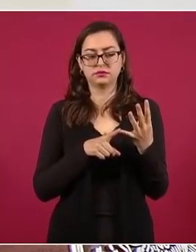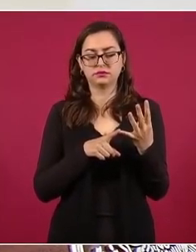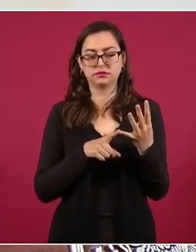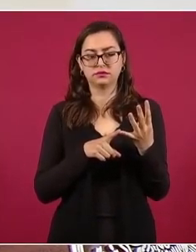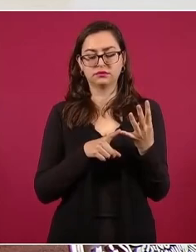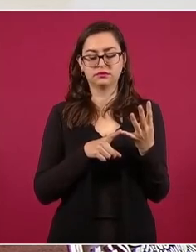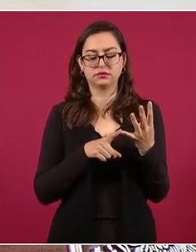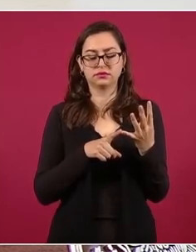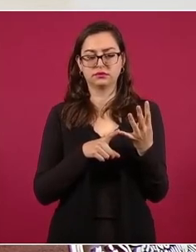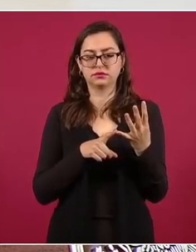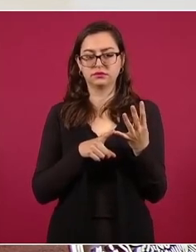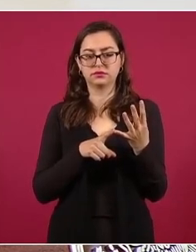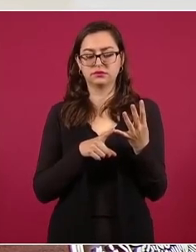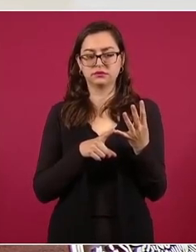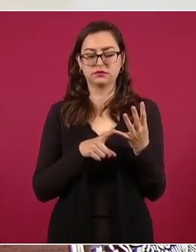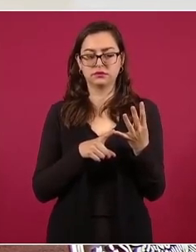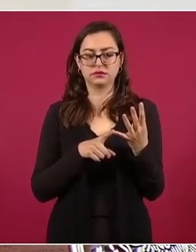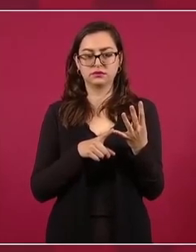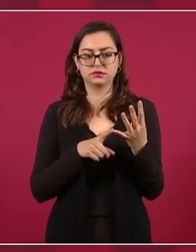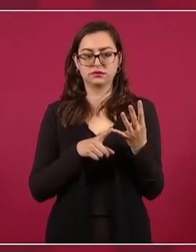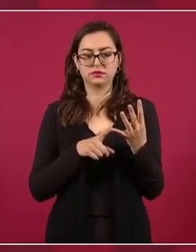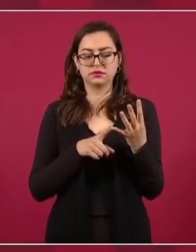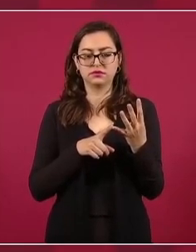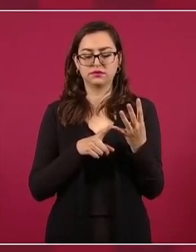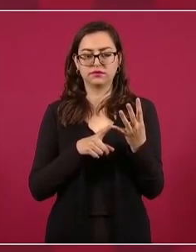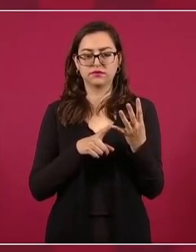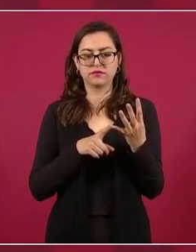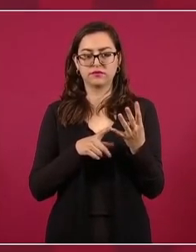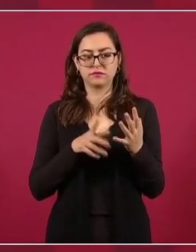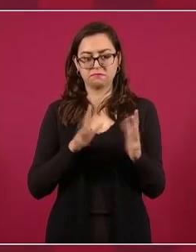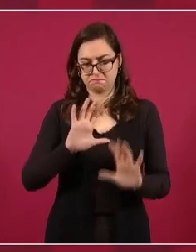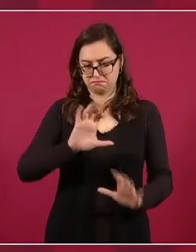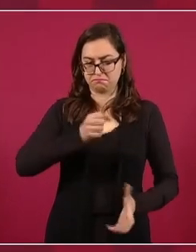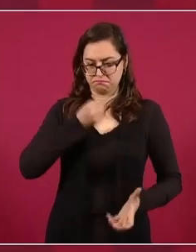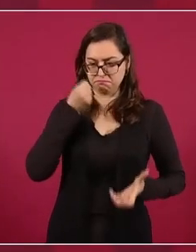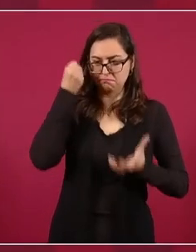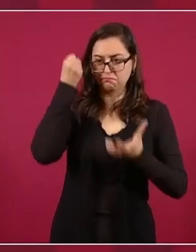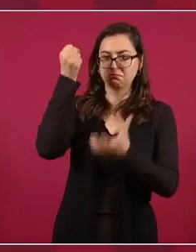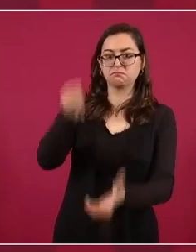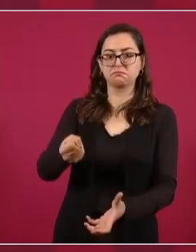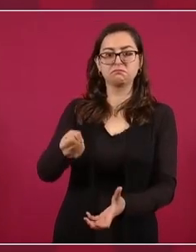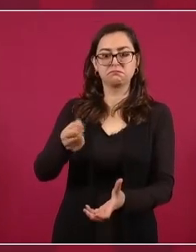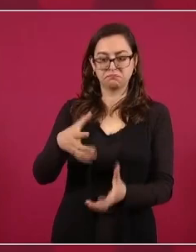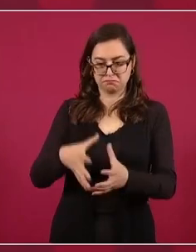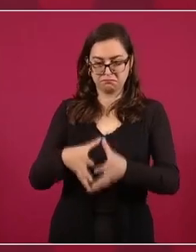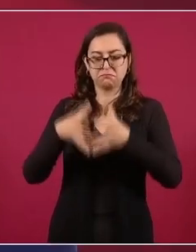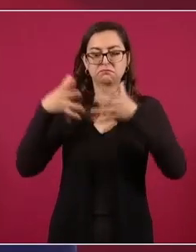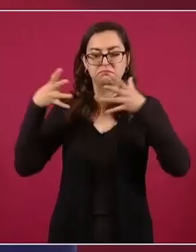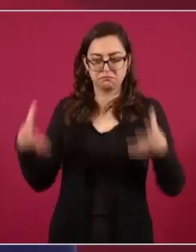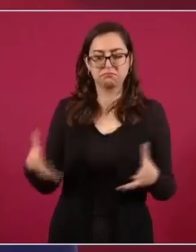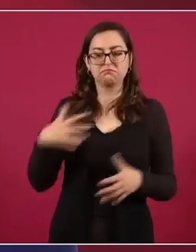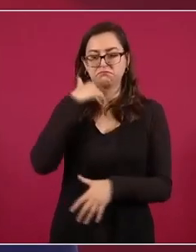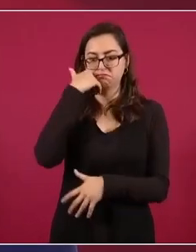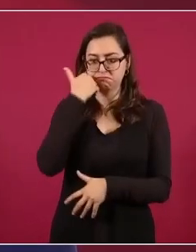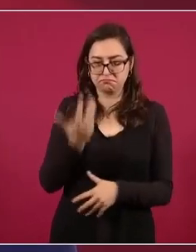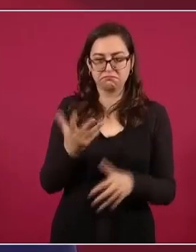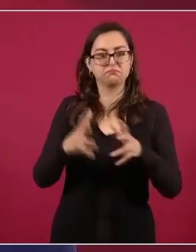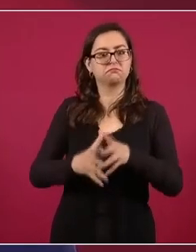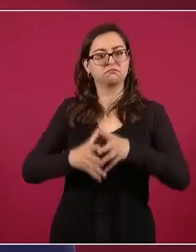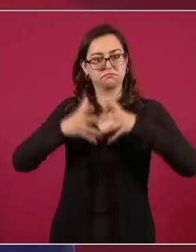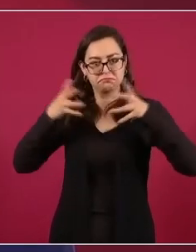ampliarse, que llegará a nuestro país